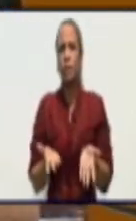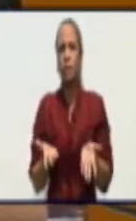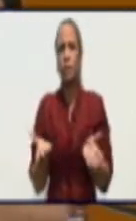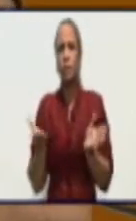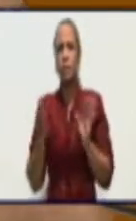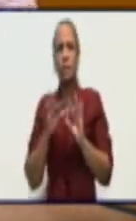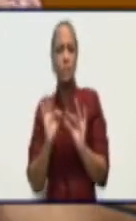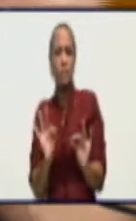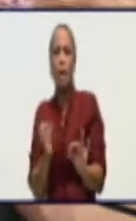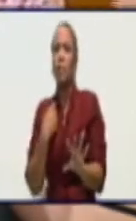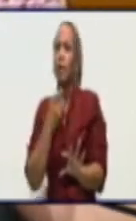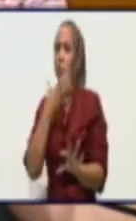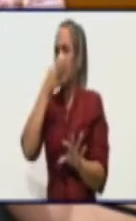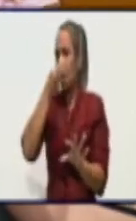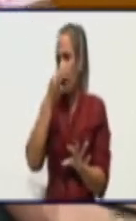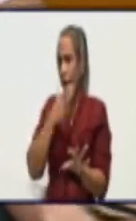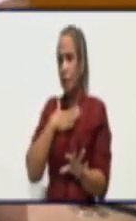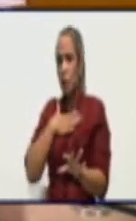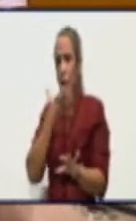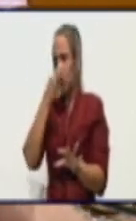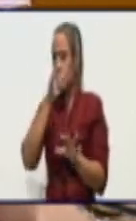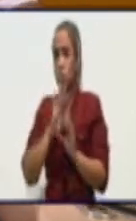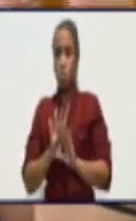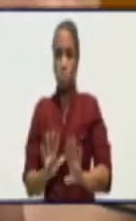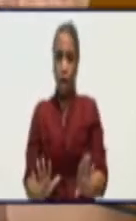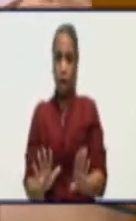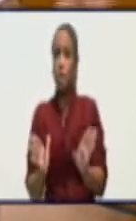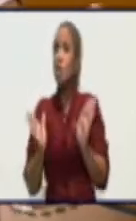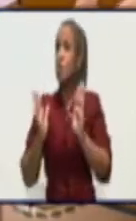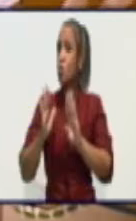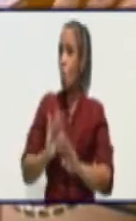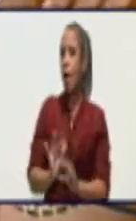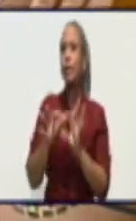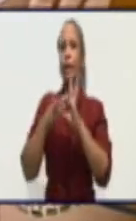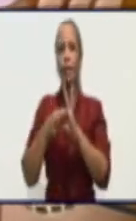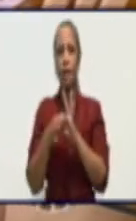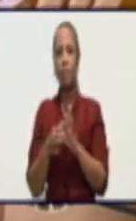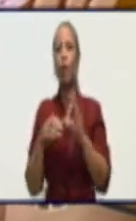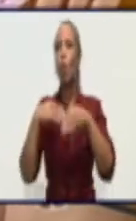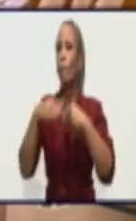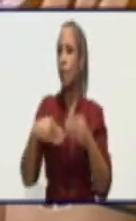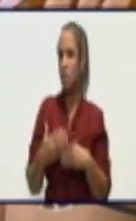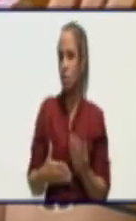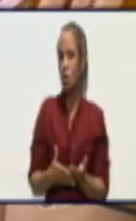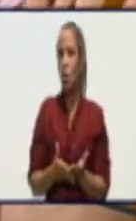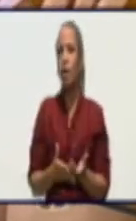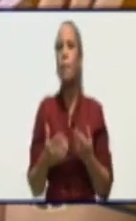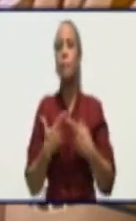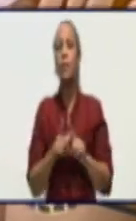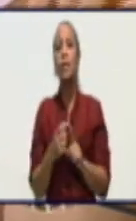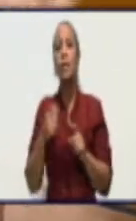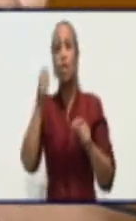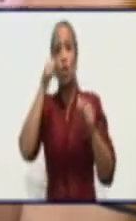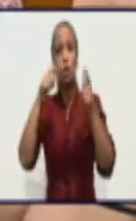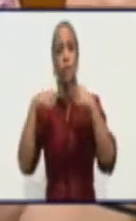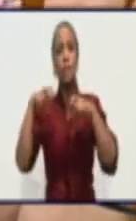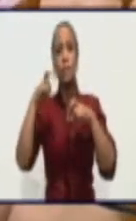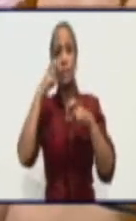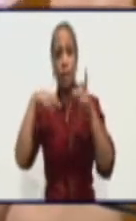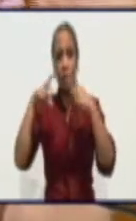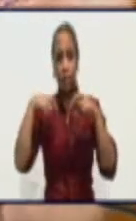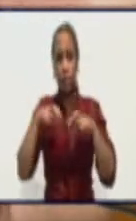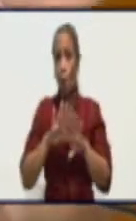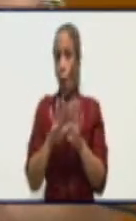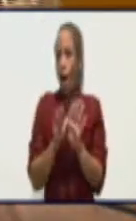catarro común y no tengan graves complicaciones pero no quiere decir y los científicos están hablando así de que ya usted está